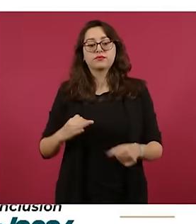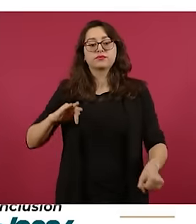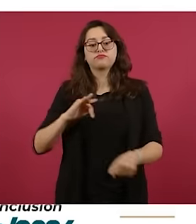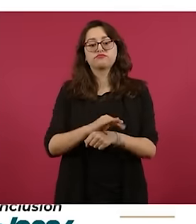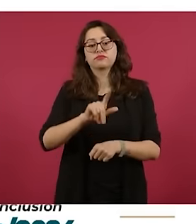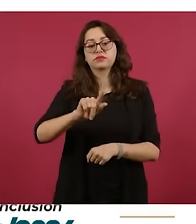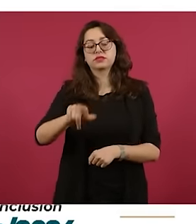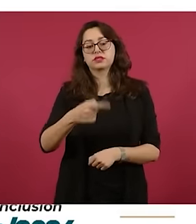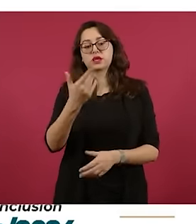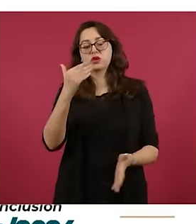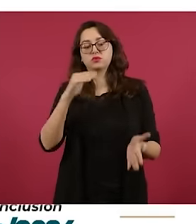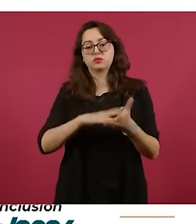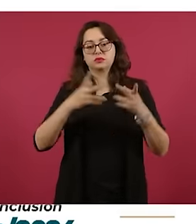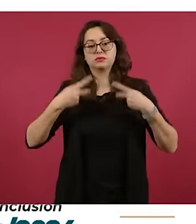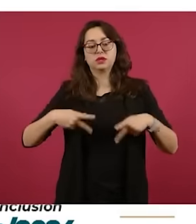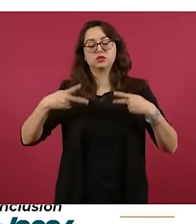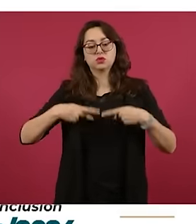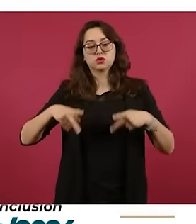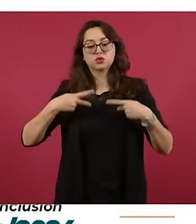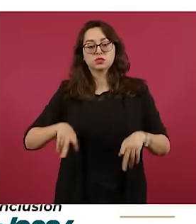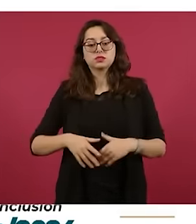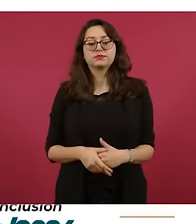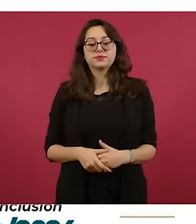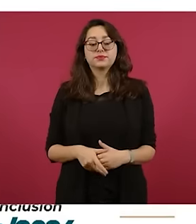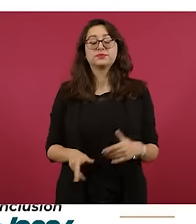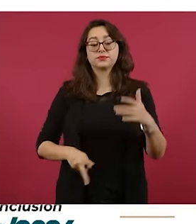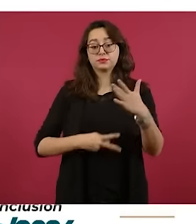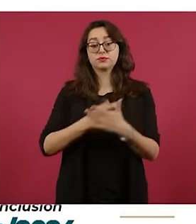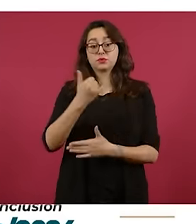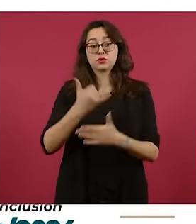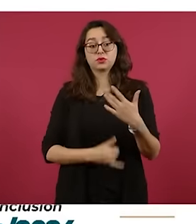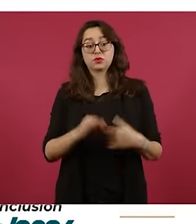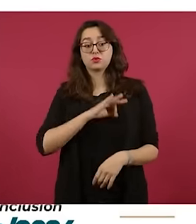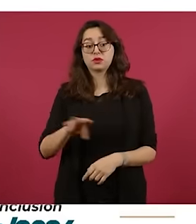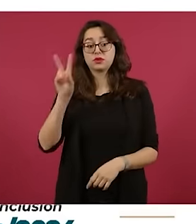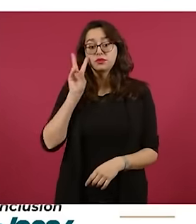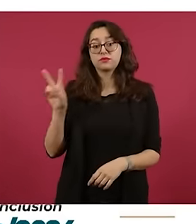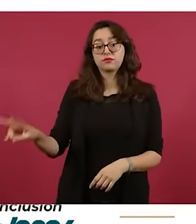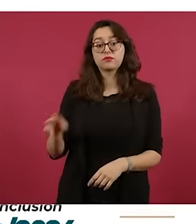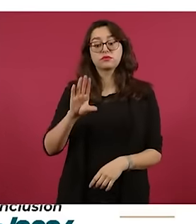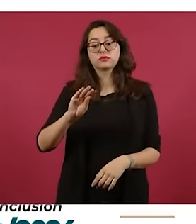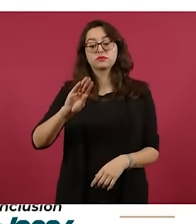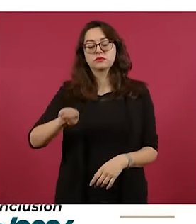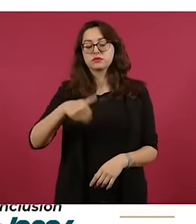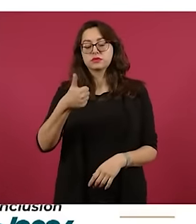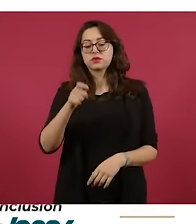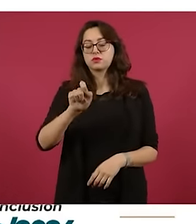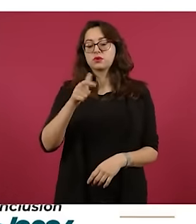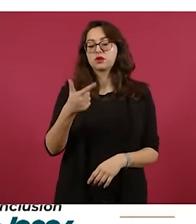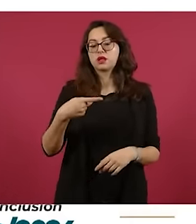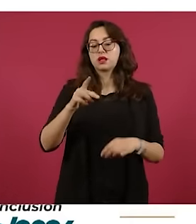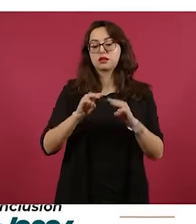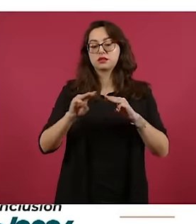litros por segundo. Los componentes de este proyecto son 96.7 kilómetros de longitud, cinco